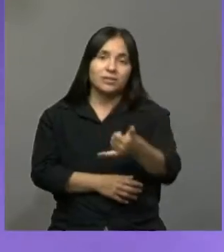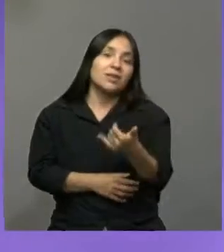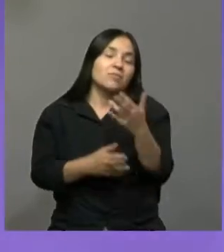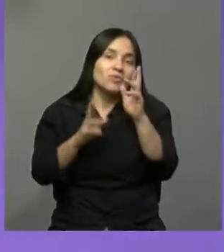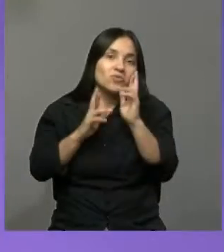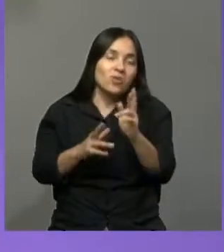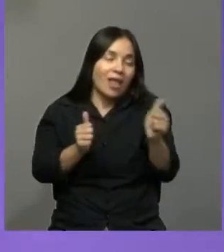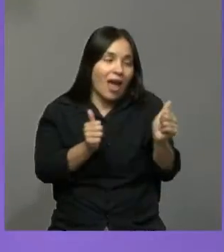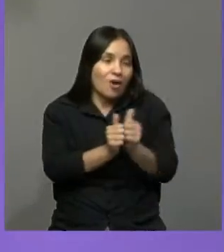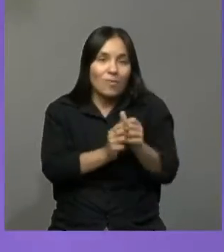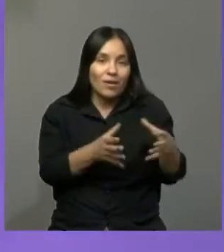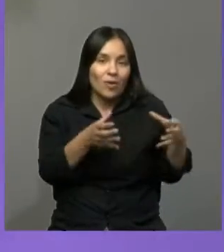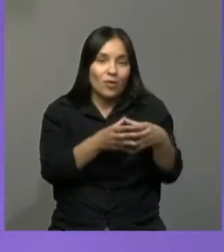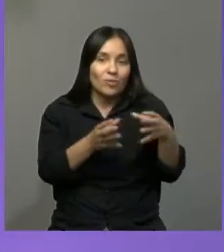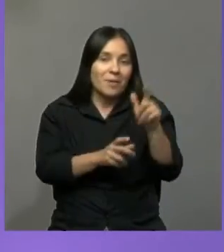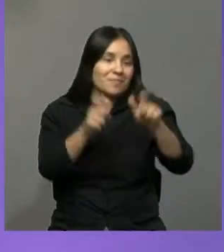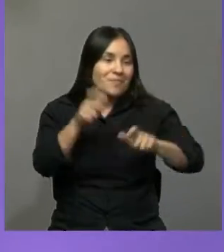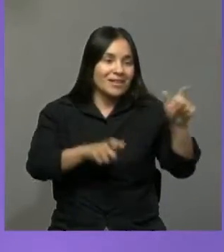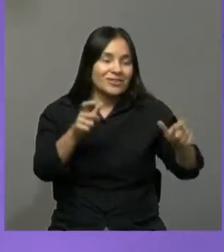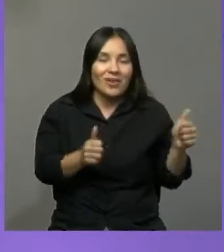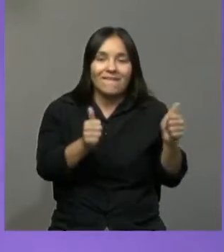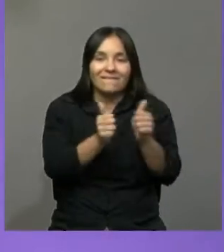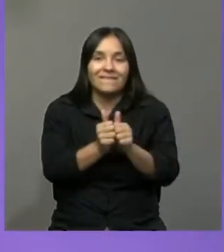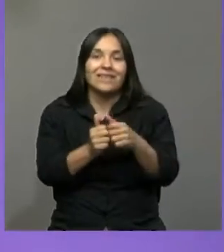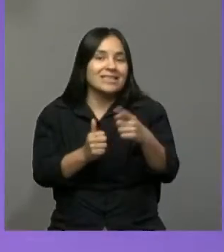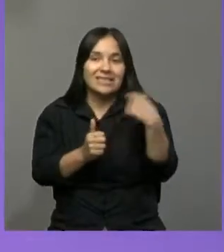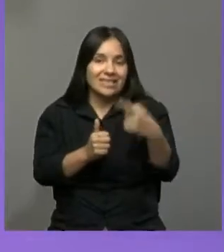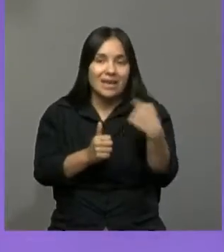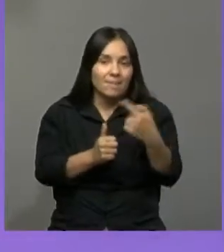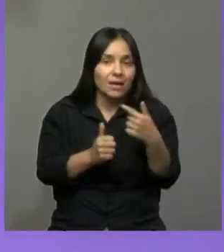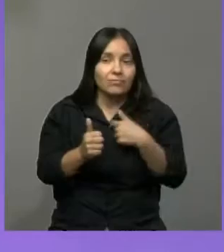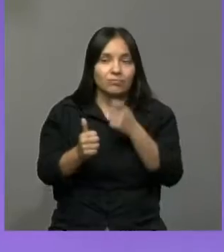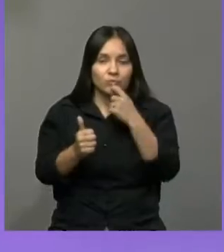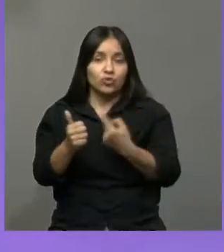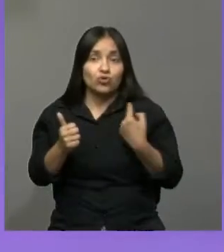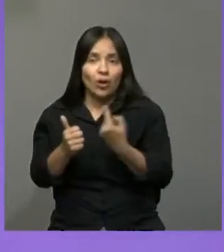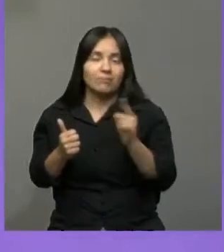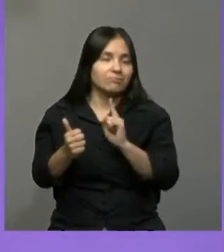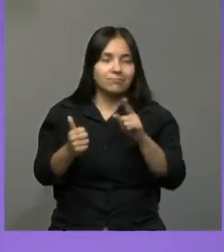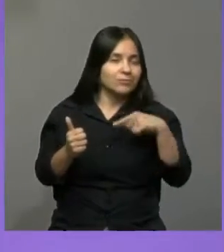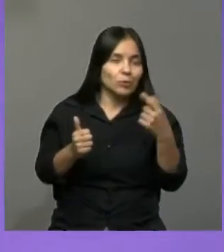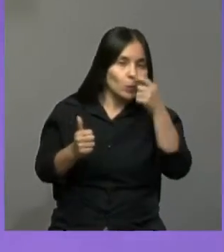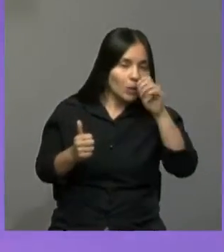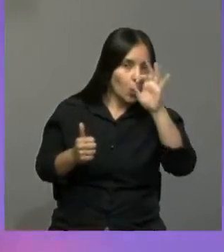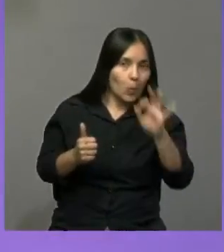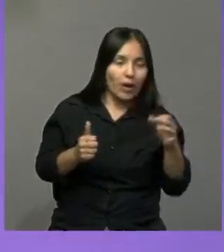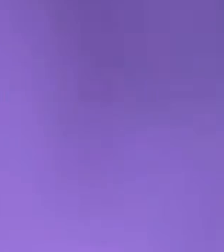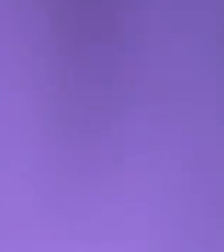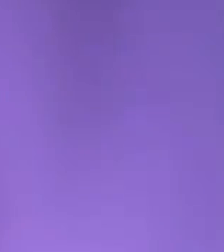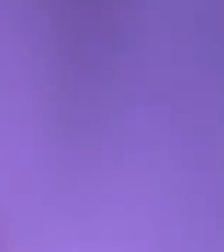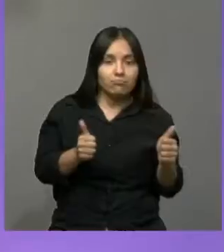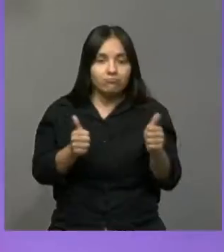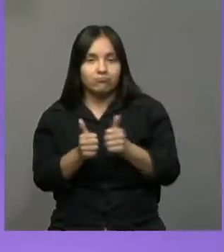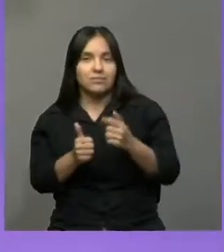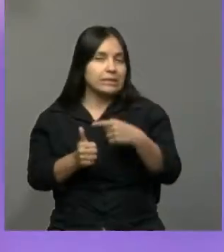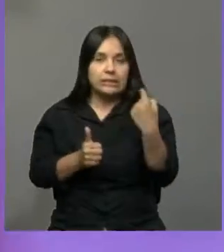acompañada con todas estas hermosas personas. Siempre estuvieron ahí para mí. Y, bueno, esto de lo del Malambo, yo empecé